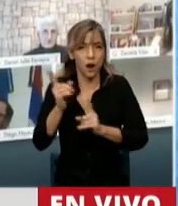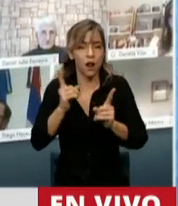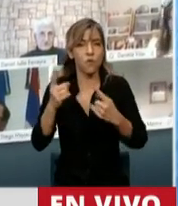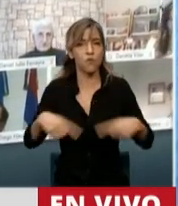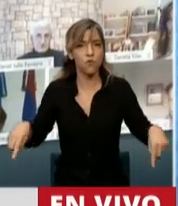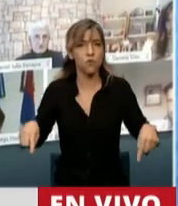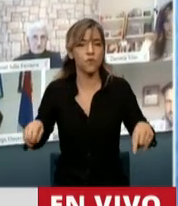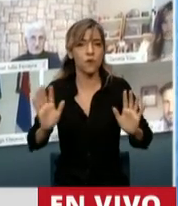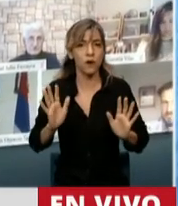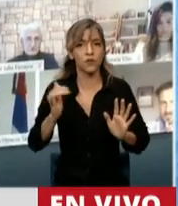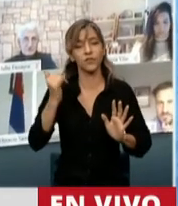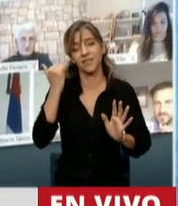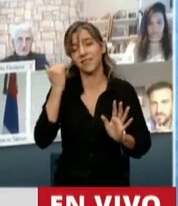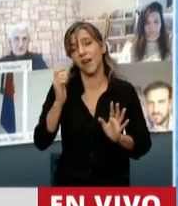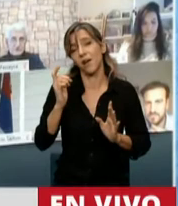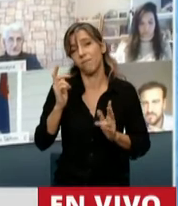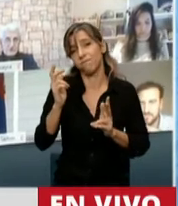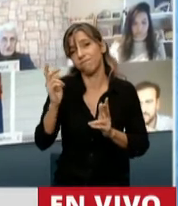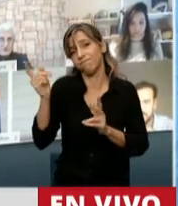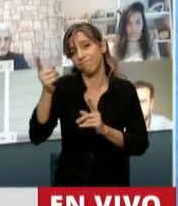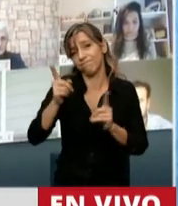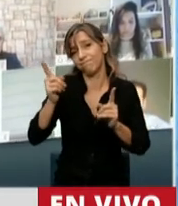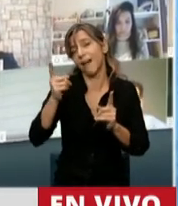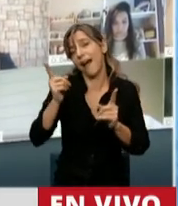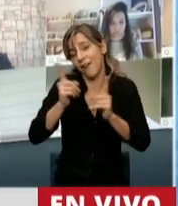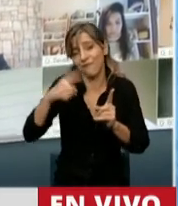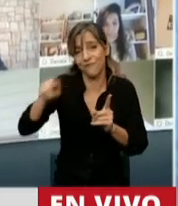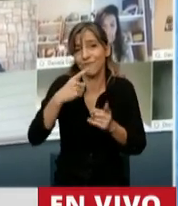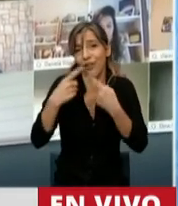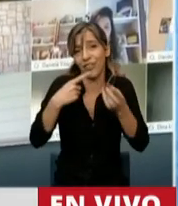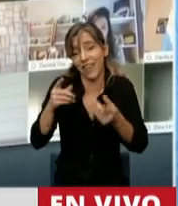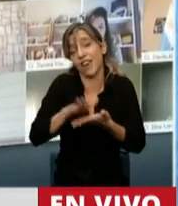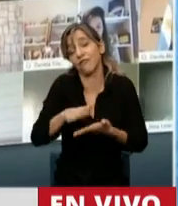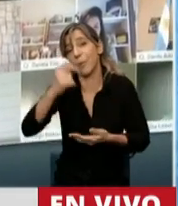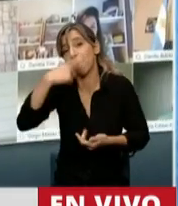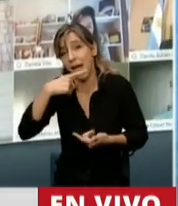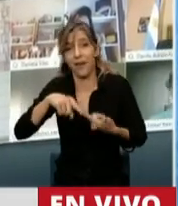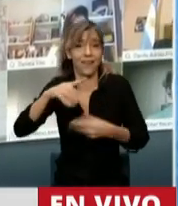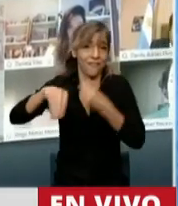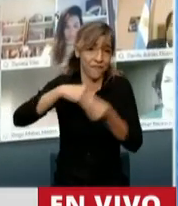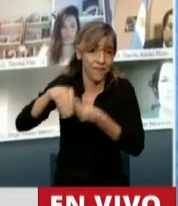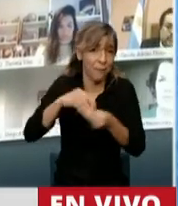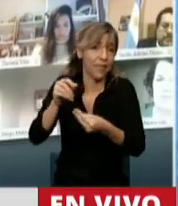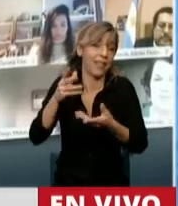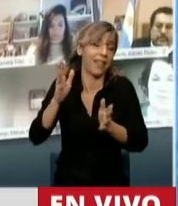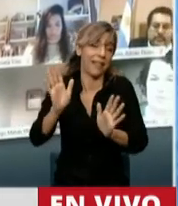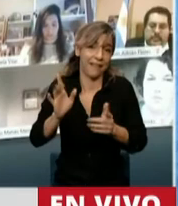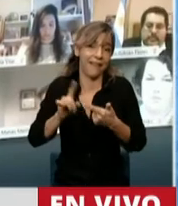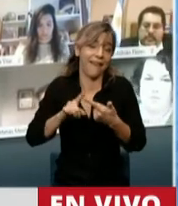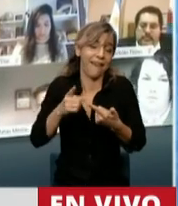a la propia figura del expresidente Mauricio Macri. Abro paréntesis, se hablaba de familiares, cuando se hablaba de